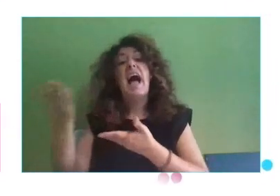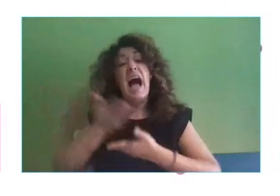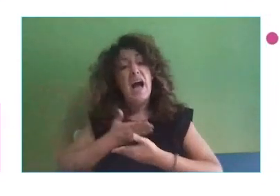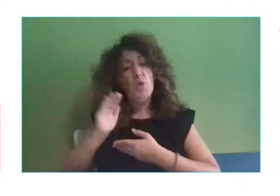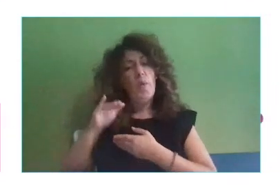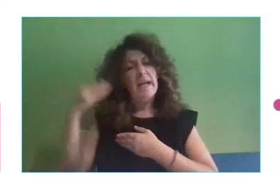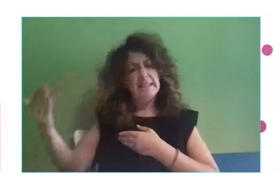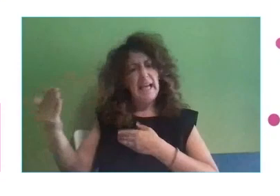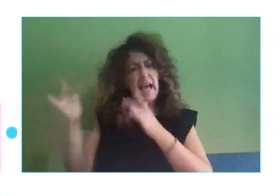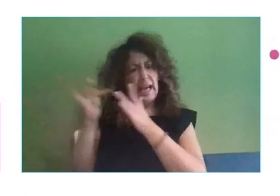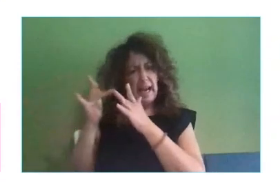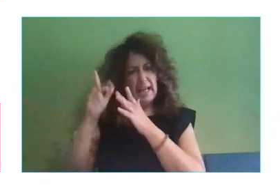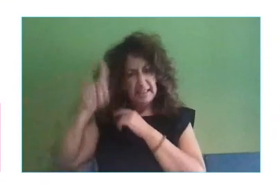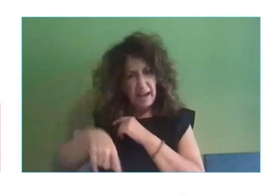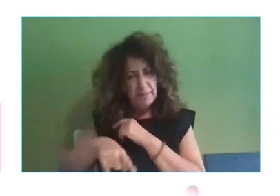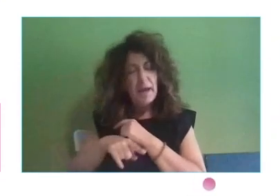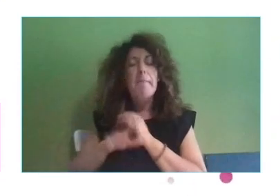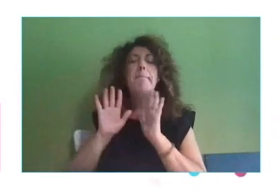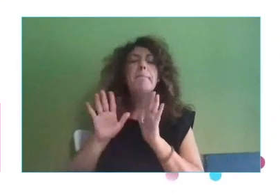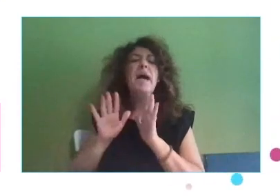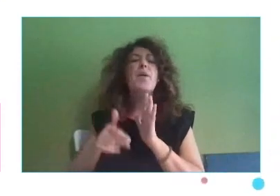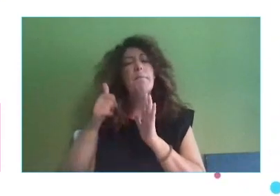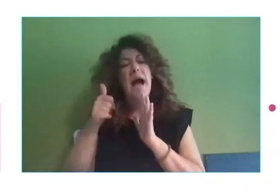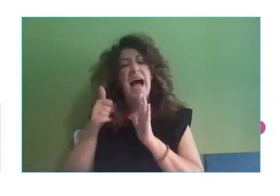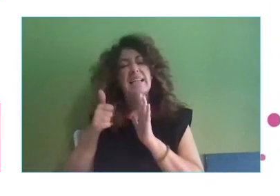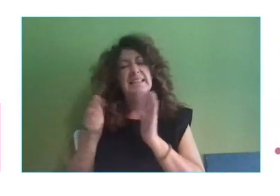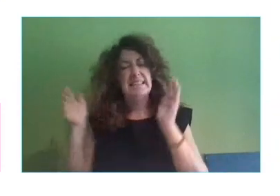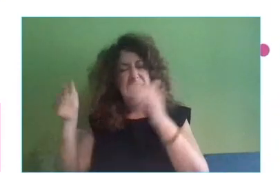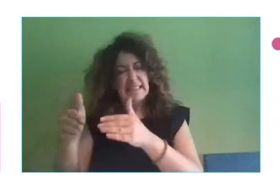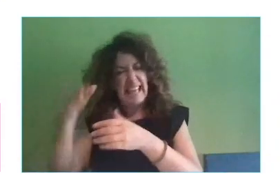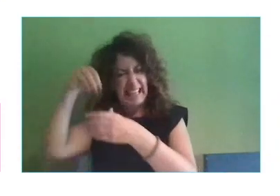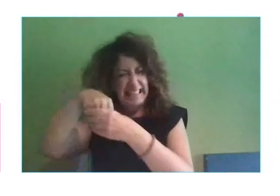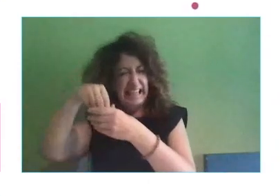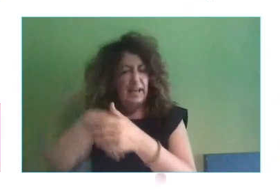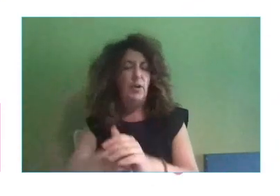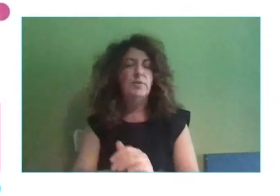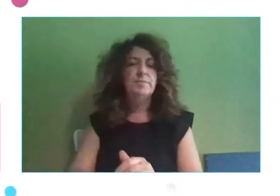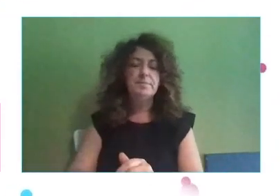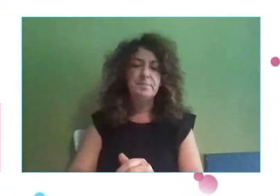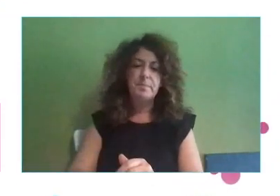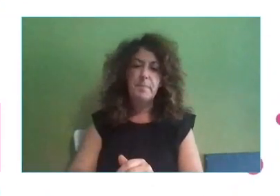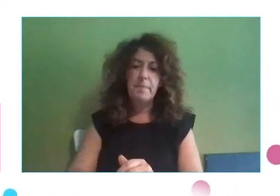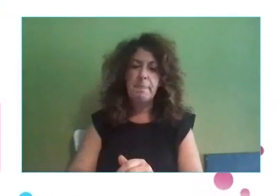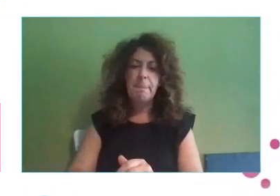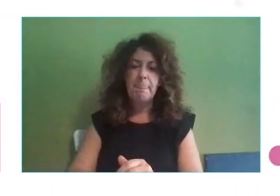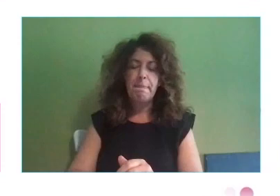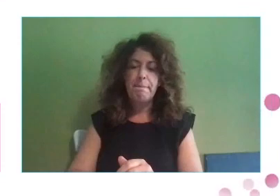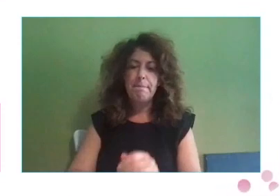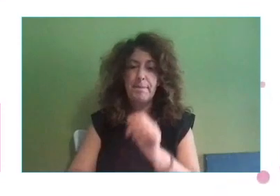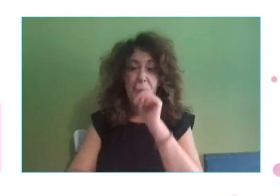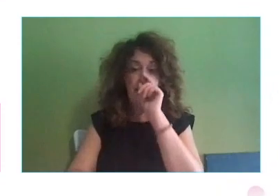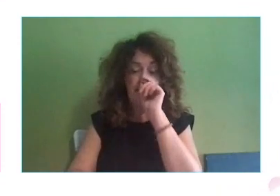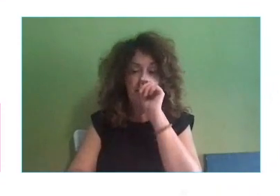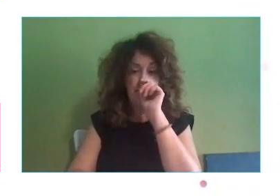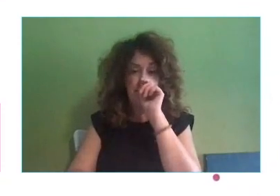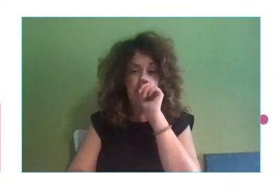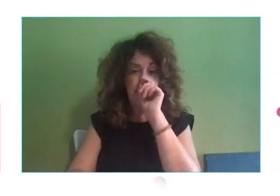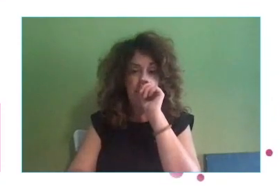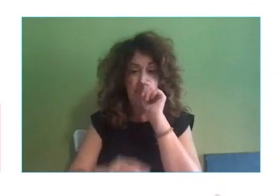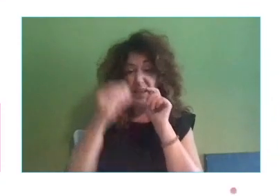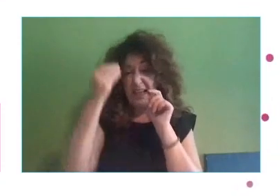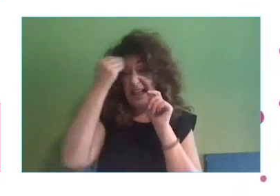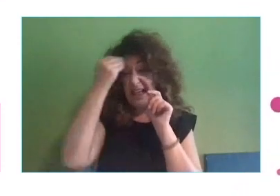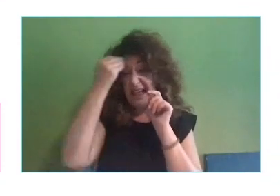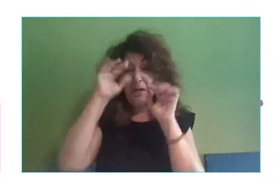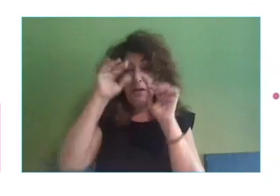tiene mucho más peso toda esta parte interna. Yo creo que con esto era un poco qué